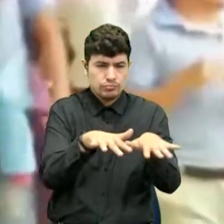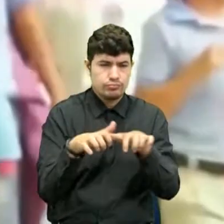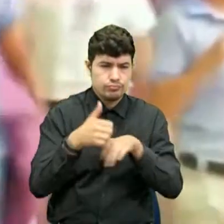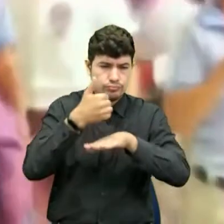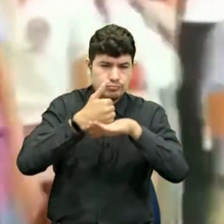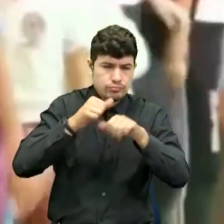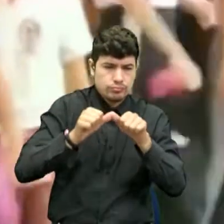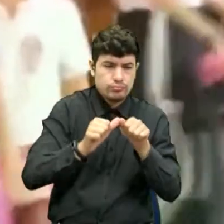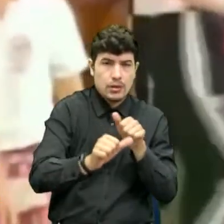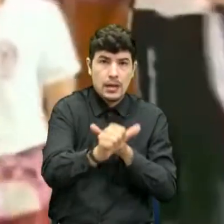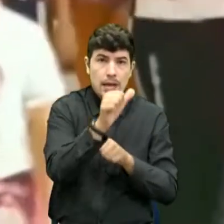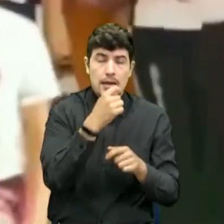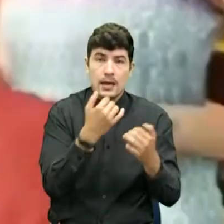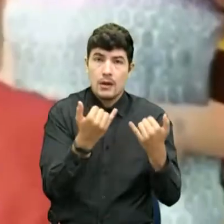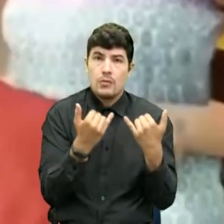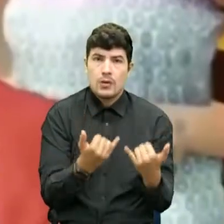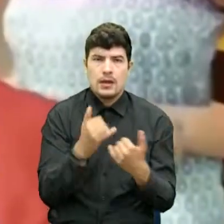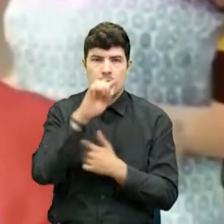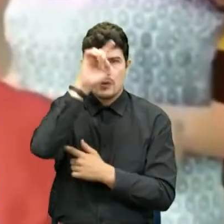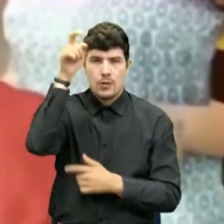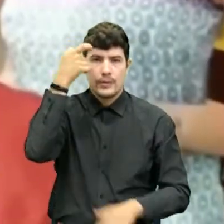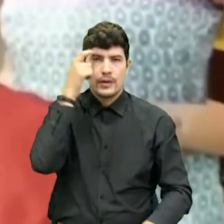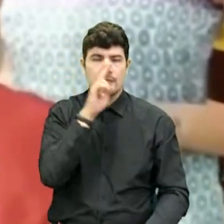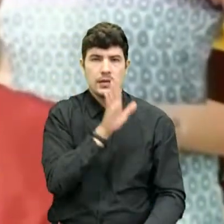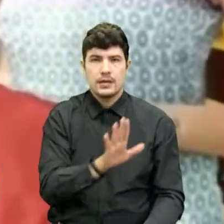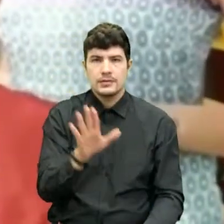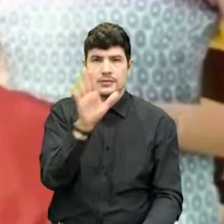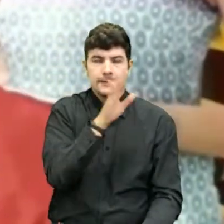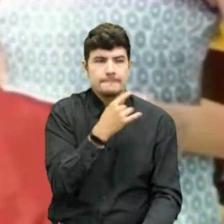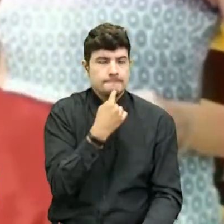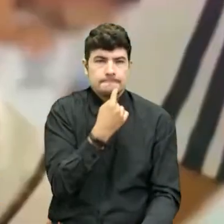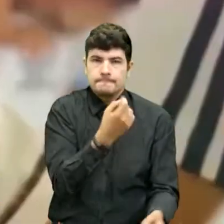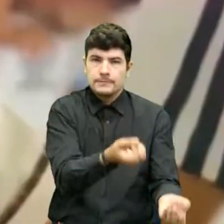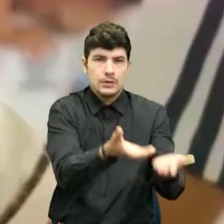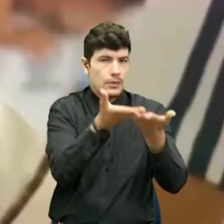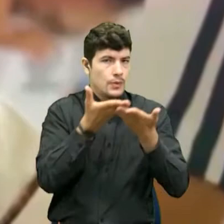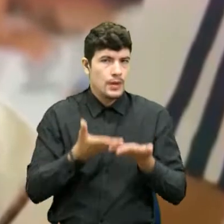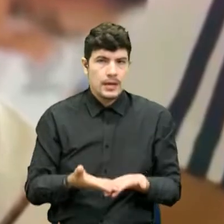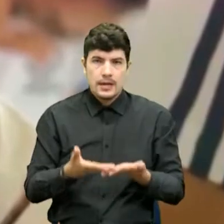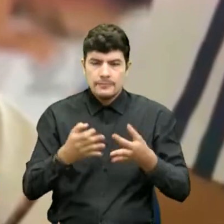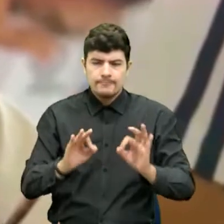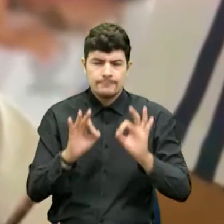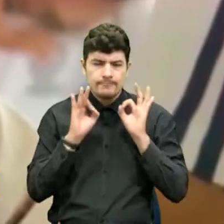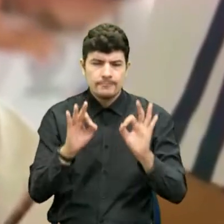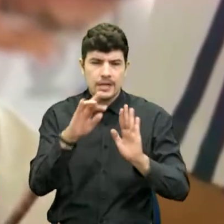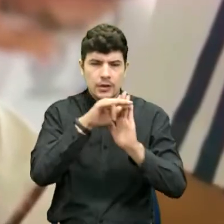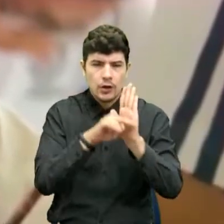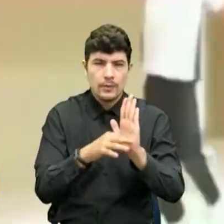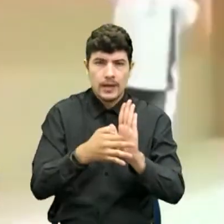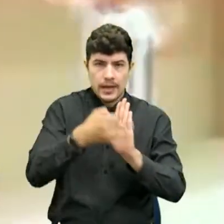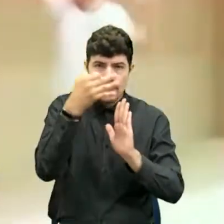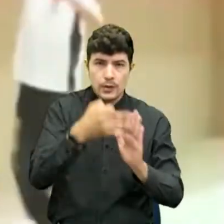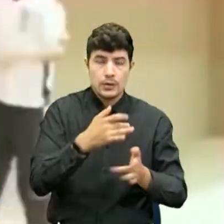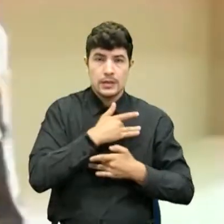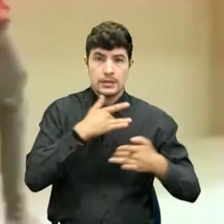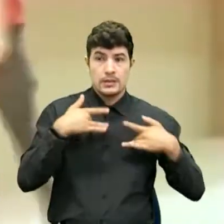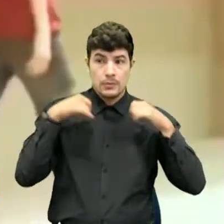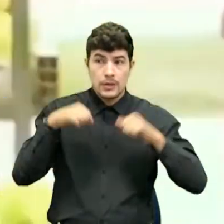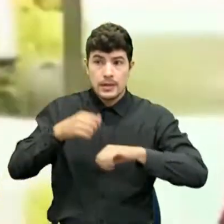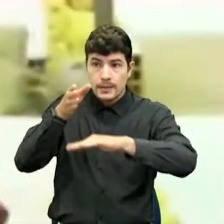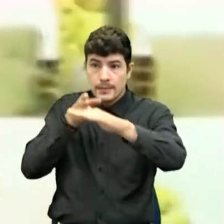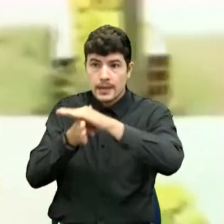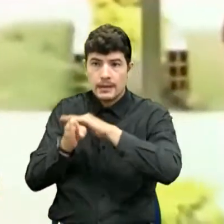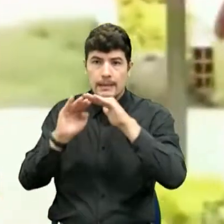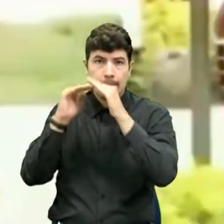gobierno nacional no ha dado las garantías para un retorno a clase de manera alternativa, lo cual los ha llevado a iniciar este cese de